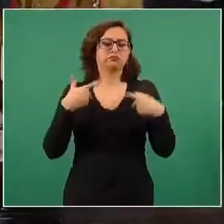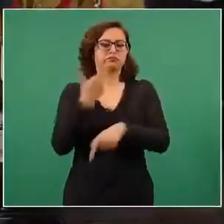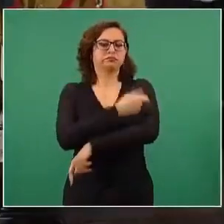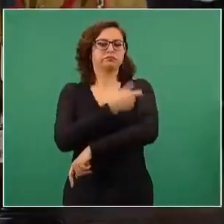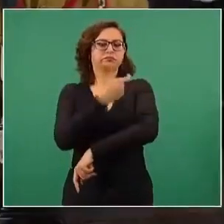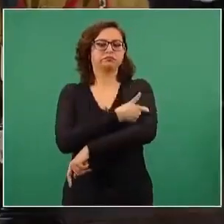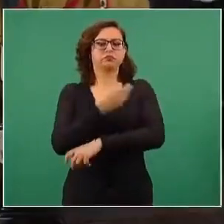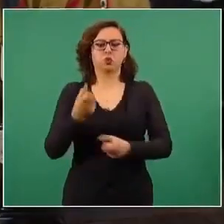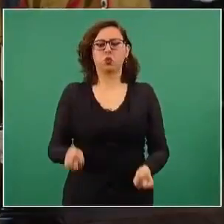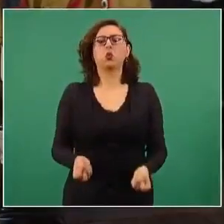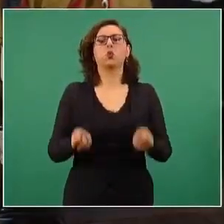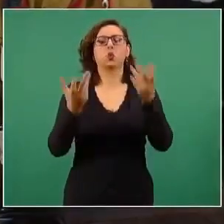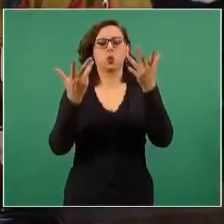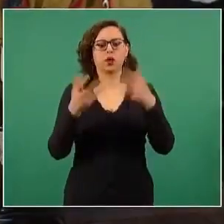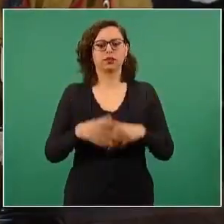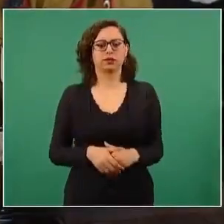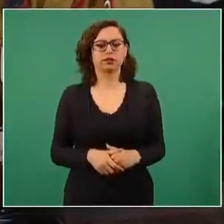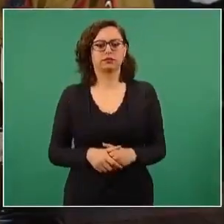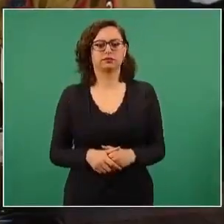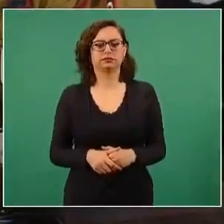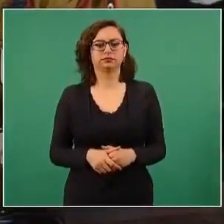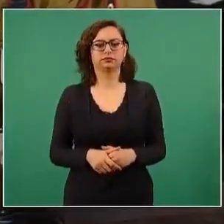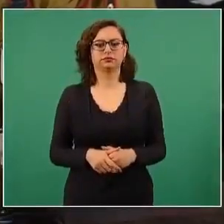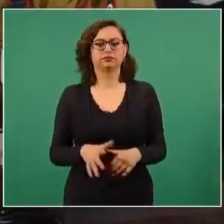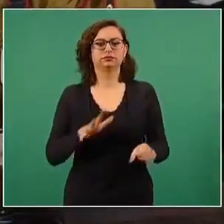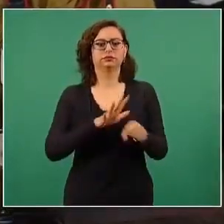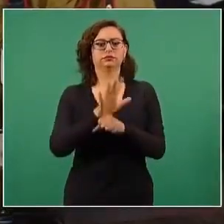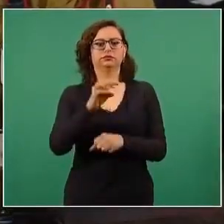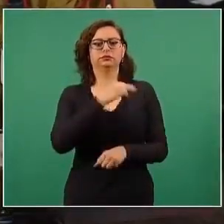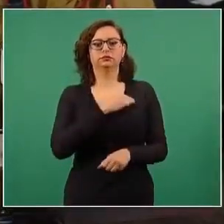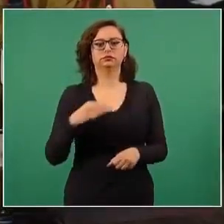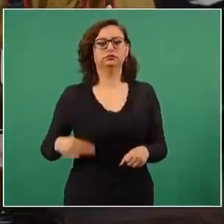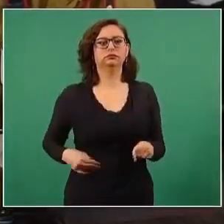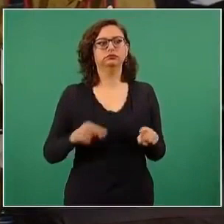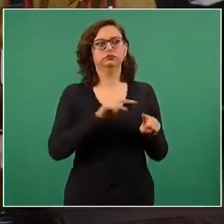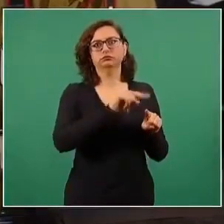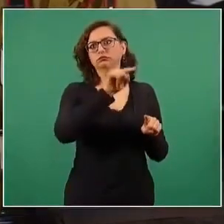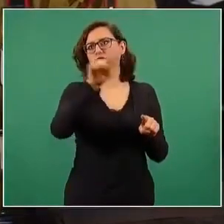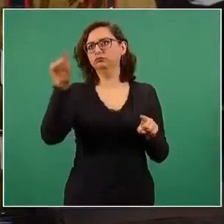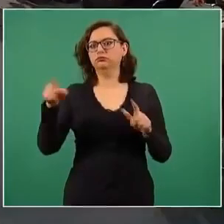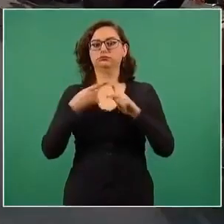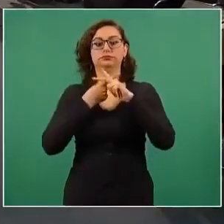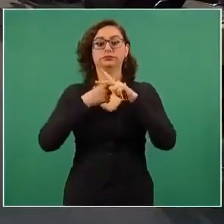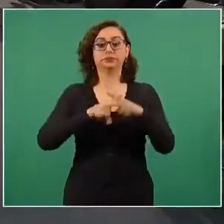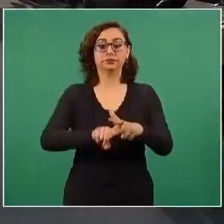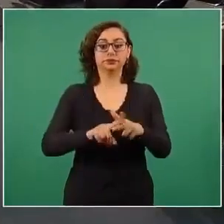década de la vida y con qué municipio o estado darán inicio. Gracias.